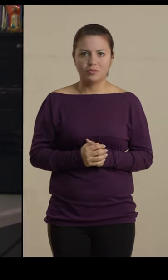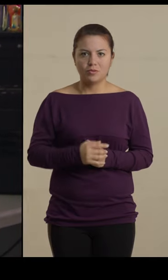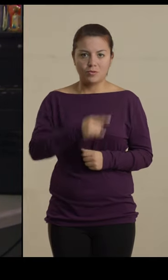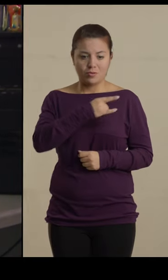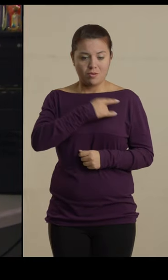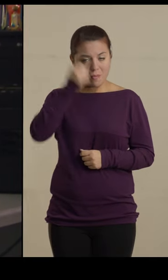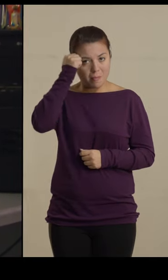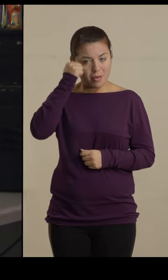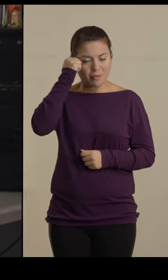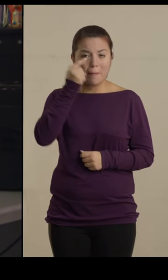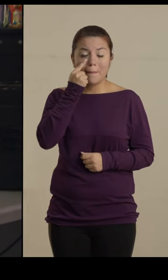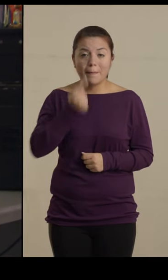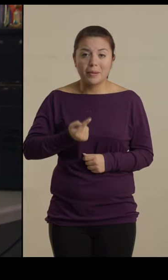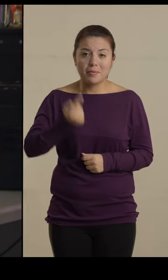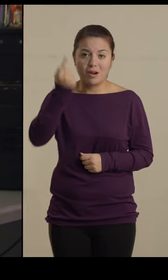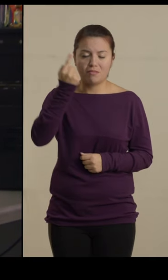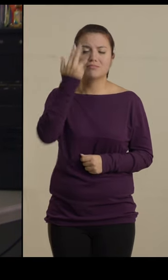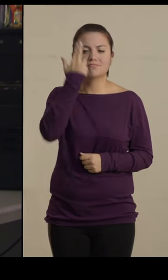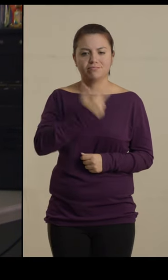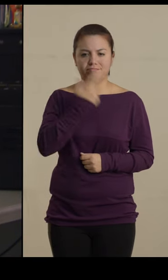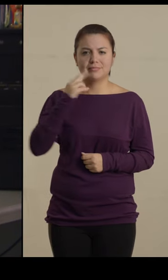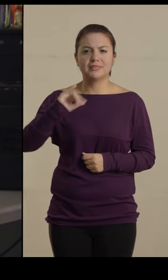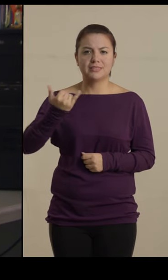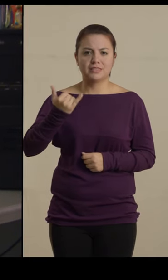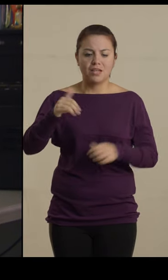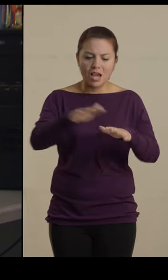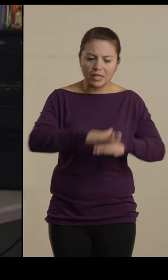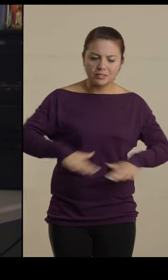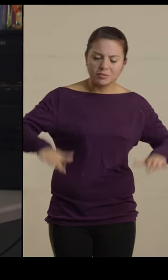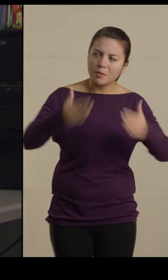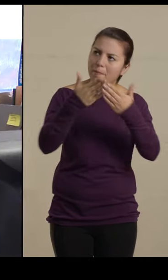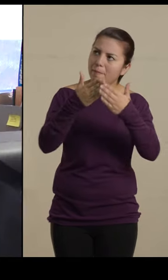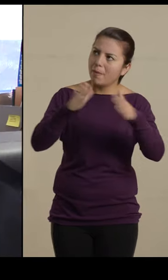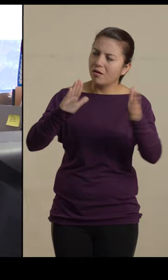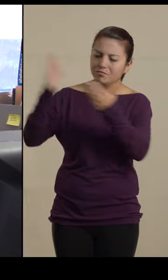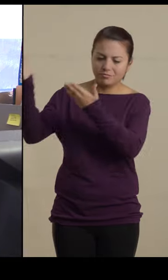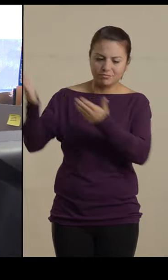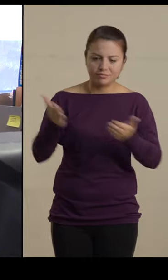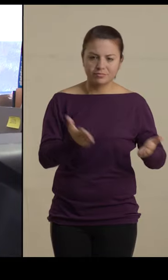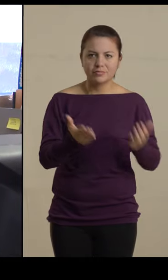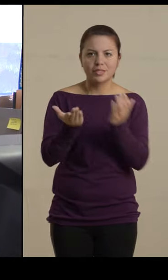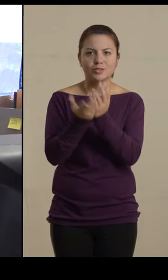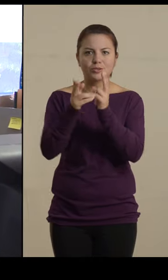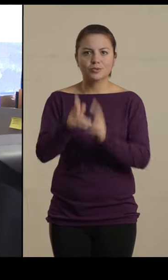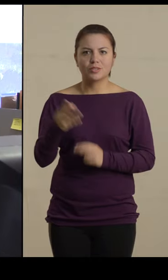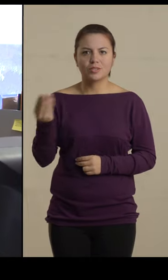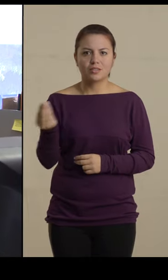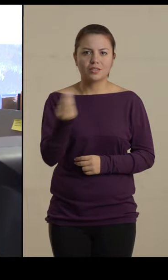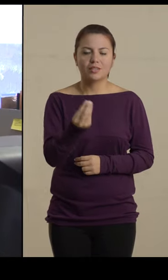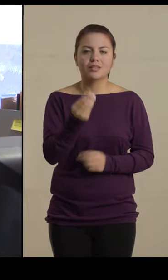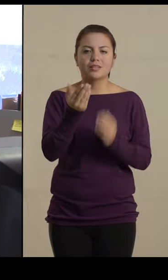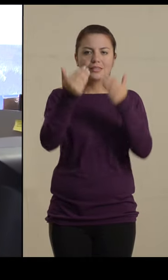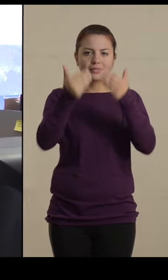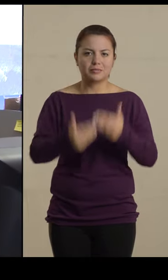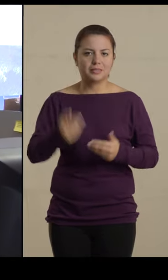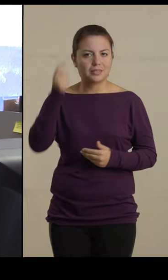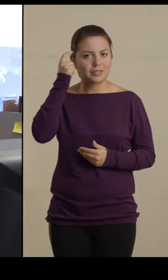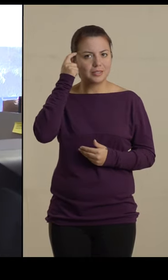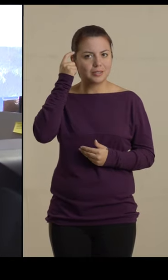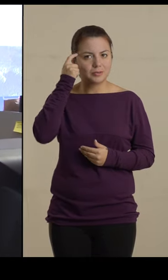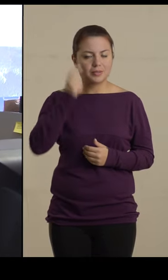Pedagógica se compromete a generar condiciones laborales a personas con discapacidad